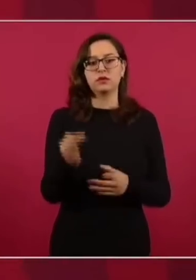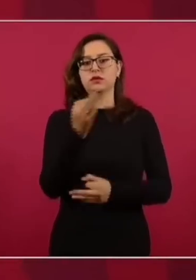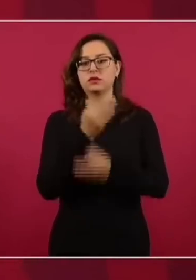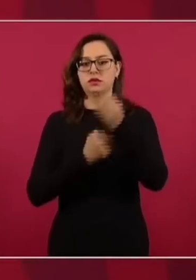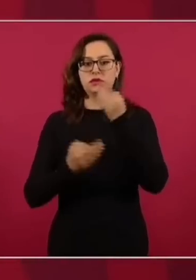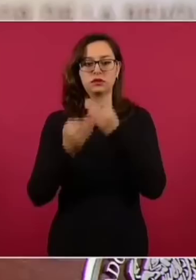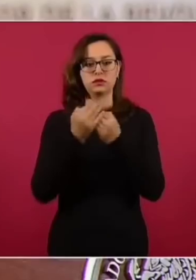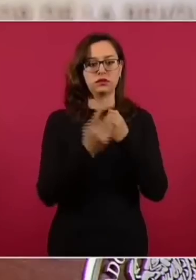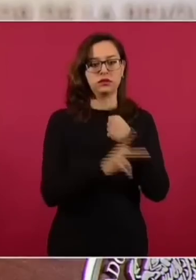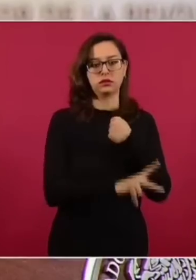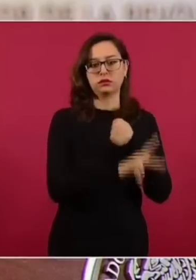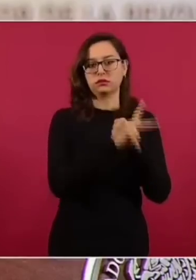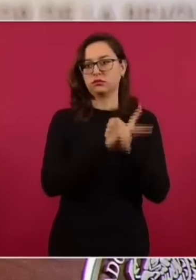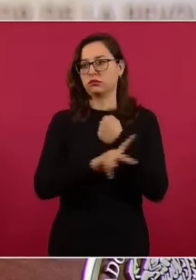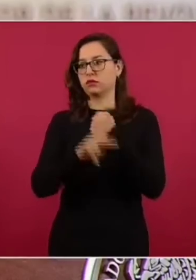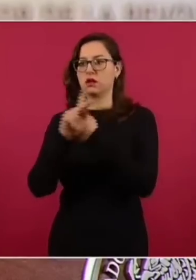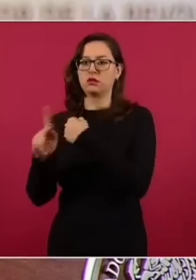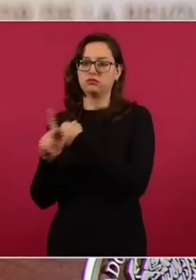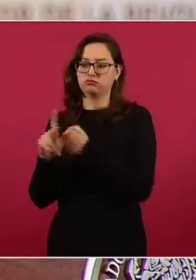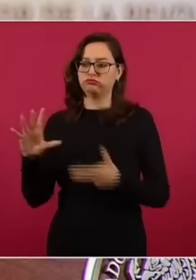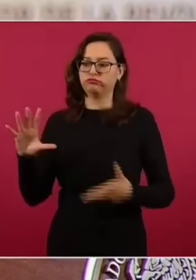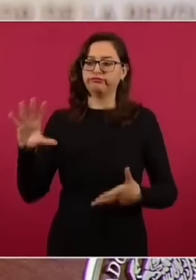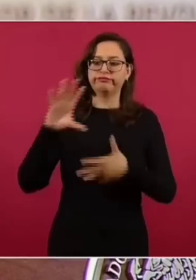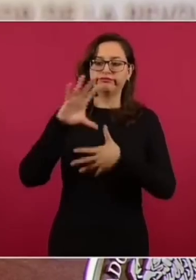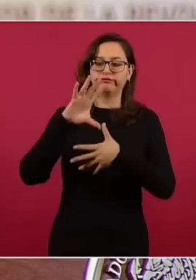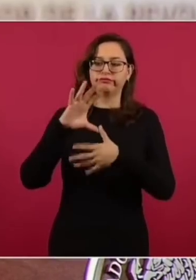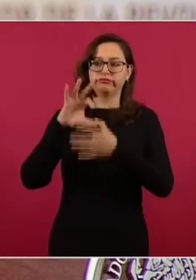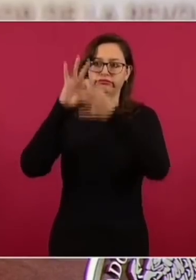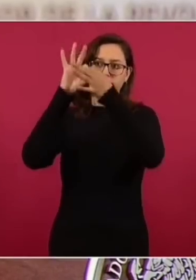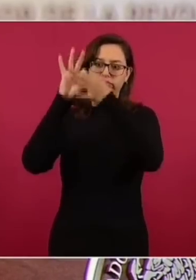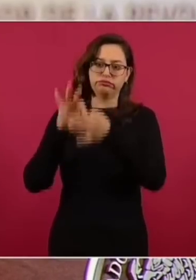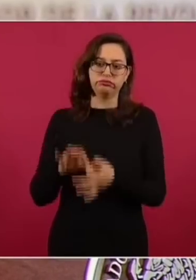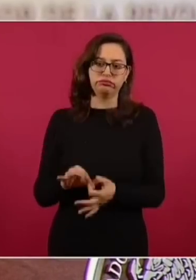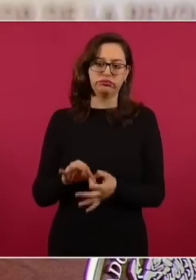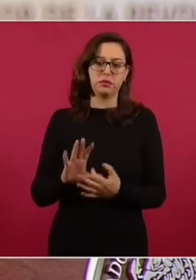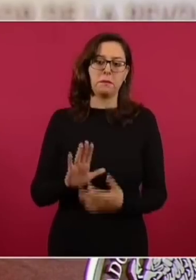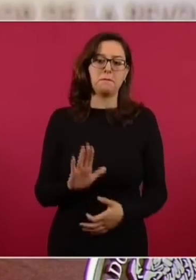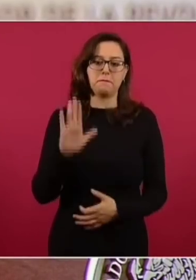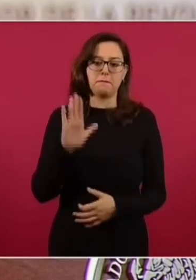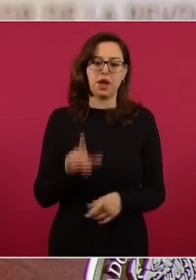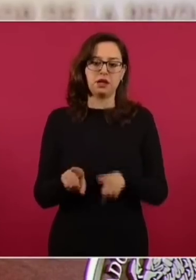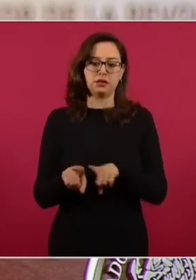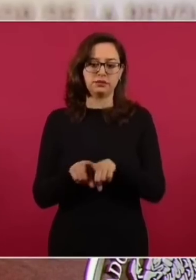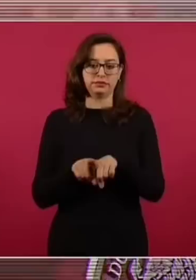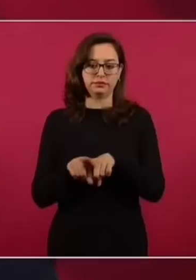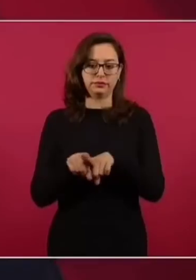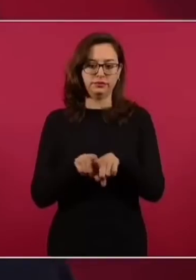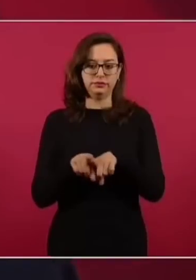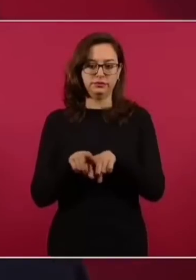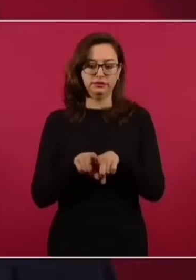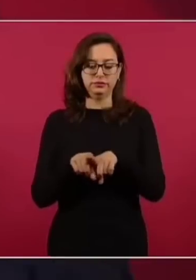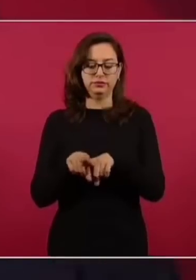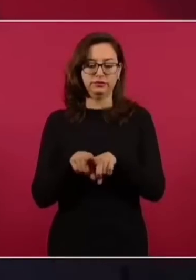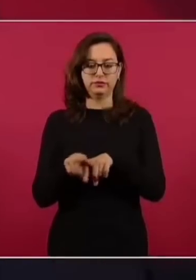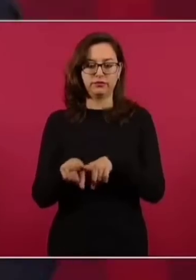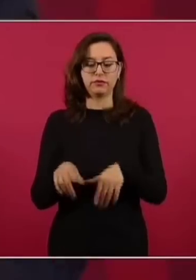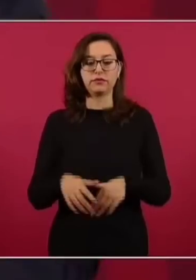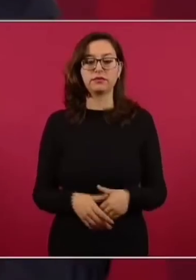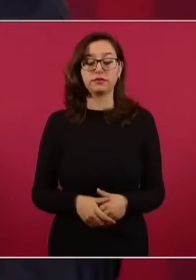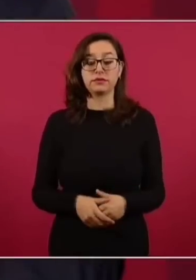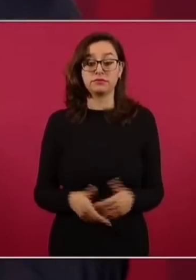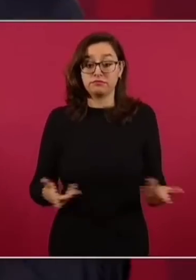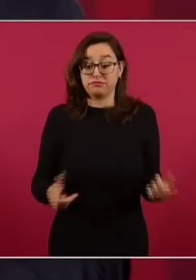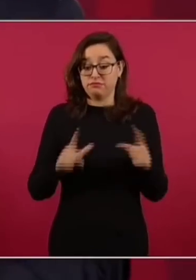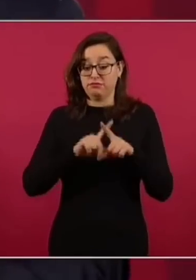del continente americano. Esto, de acuerdo con nuestra política exterior,